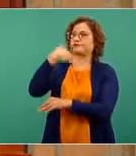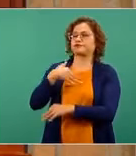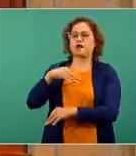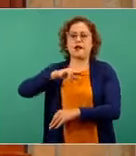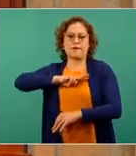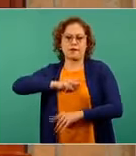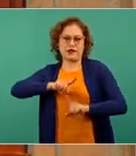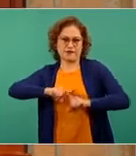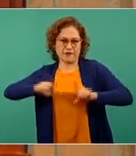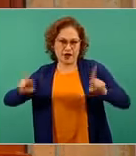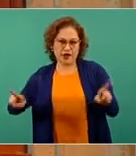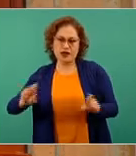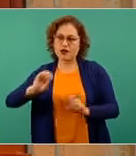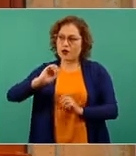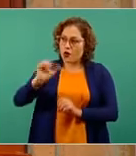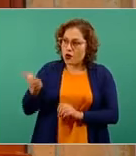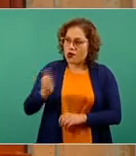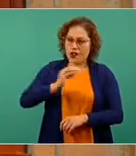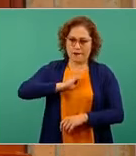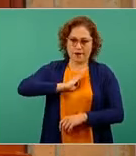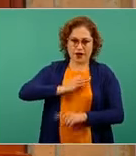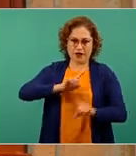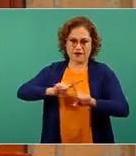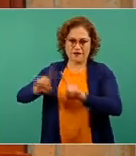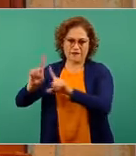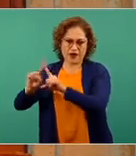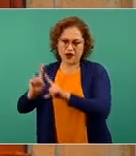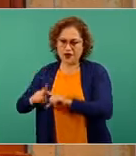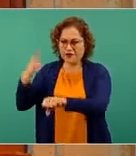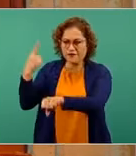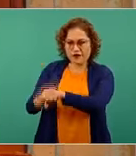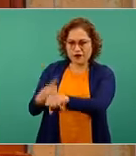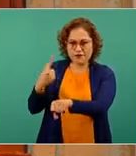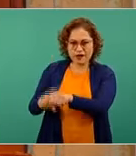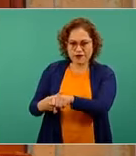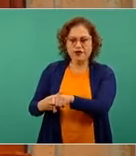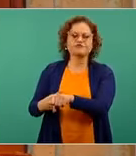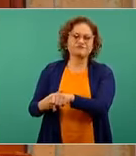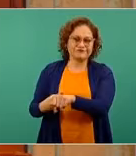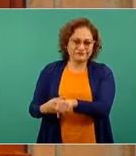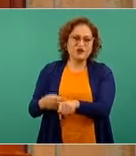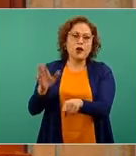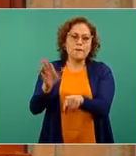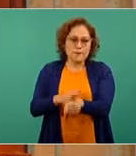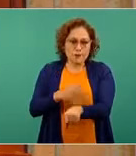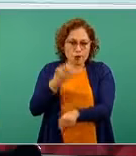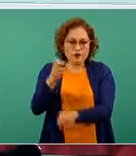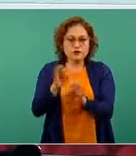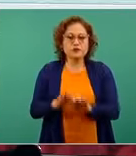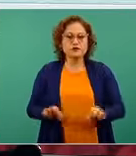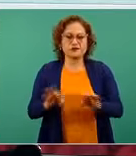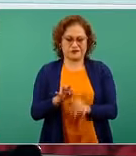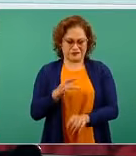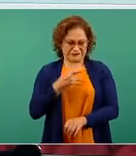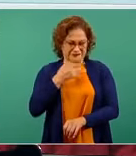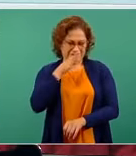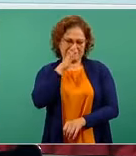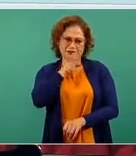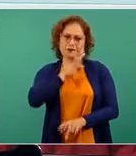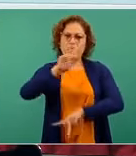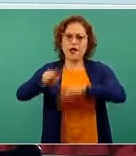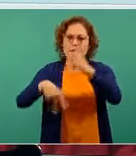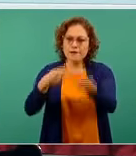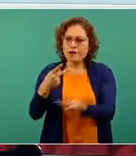otras bacterias o inclusive algunas otras patologías, bueno, es finalmente la prueba confirmatoria la que nos empieza a